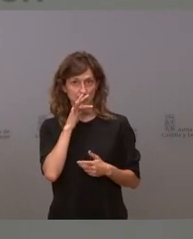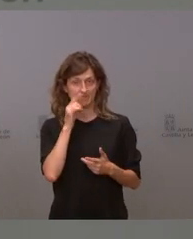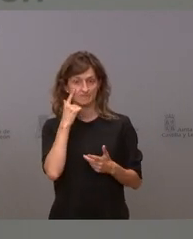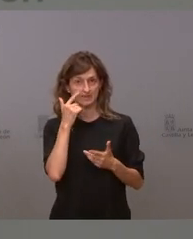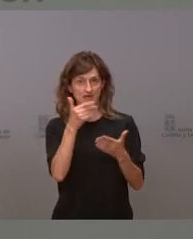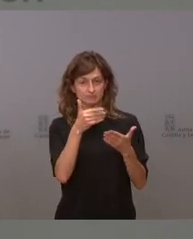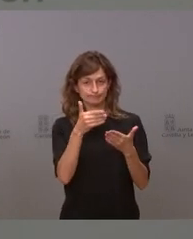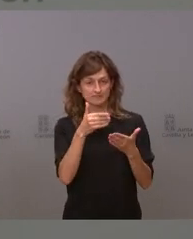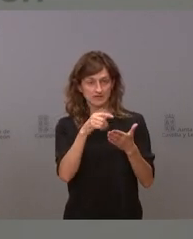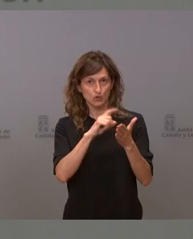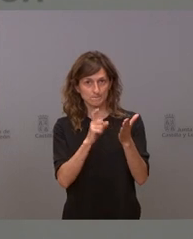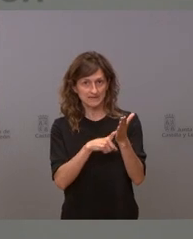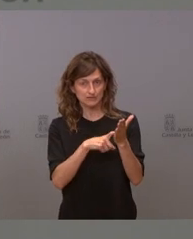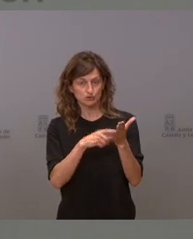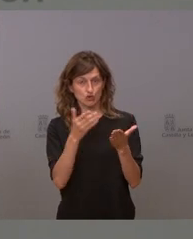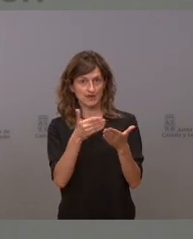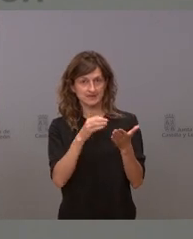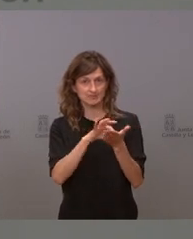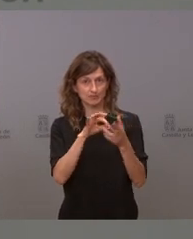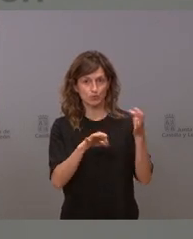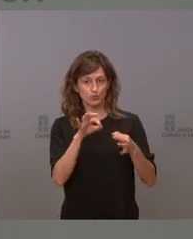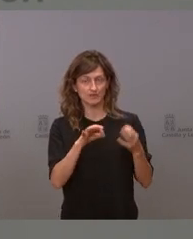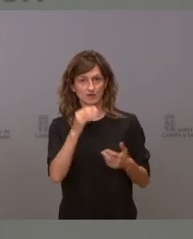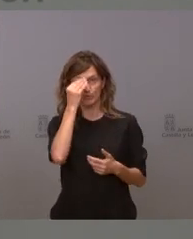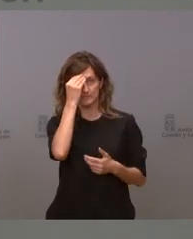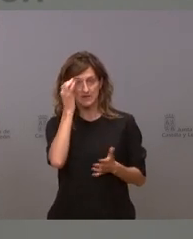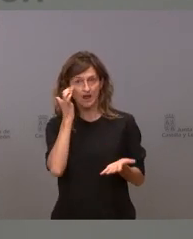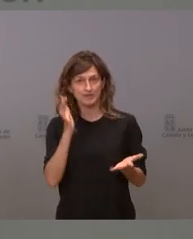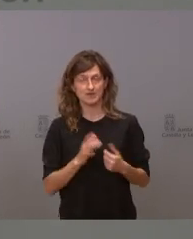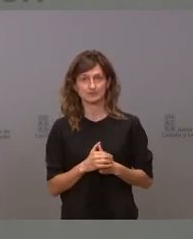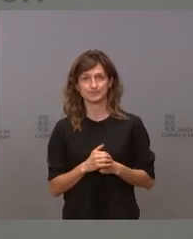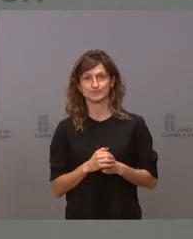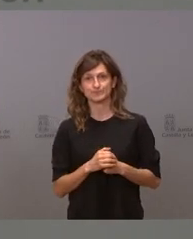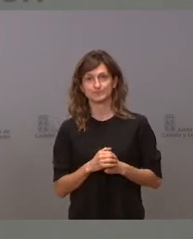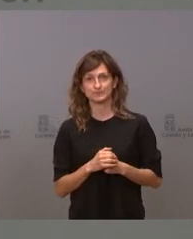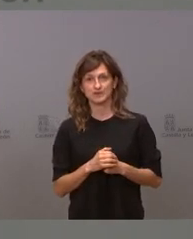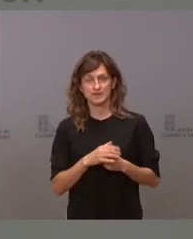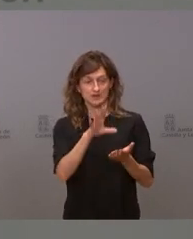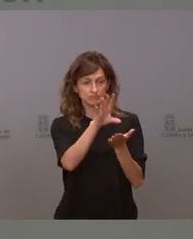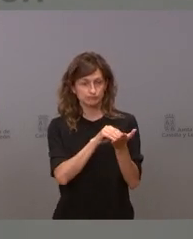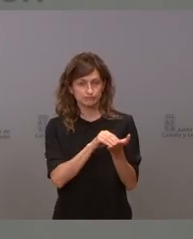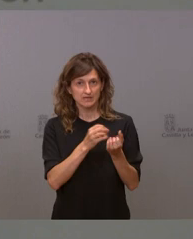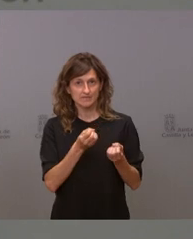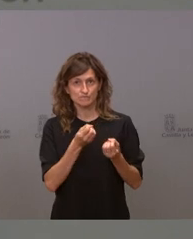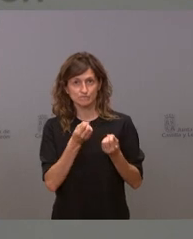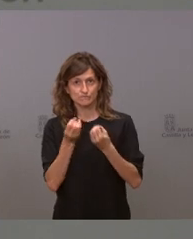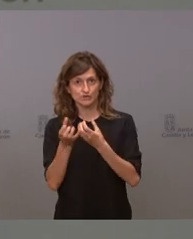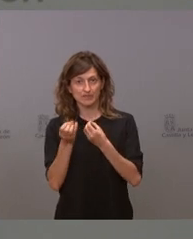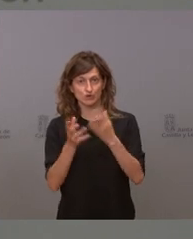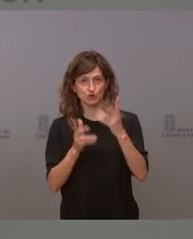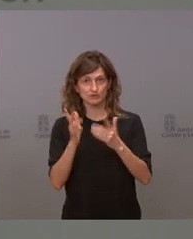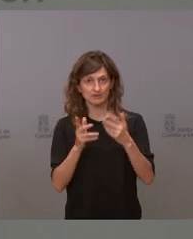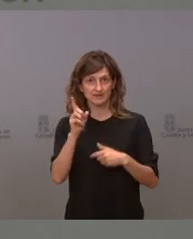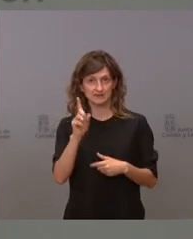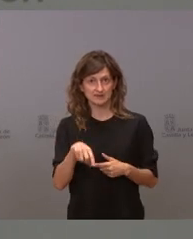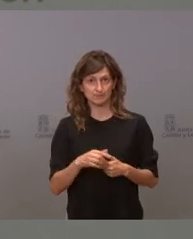sentencia en su integridad y nuestros servicios jurídicos tendrán que determinarlo nosotros tenemos que trasladar esa información a nuestra contabilidad también